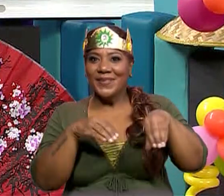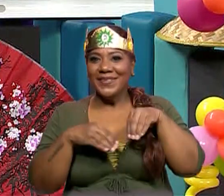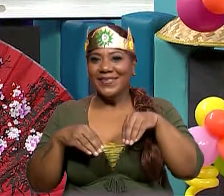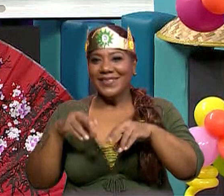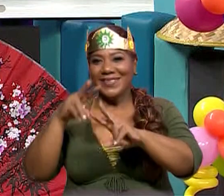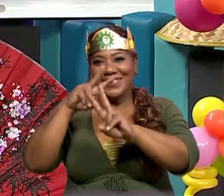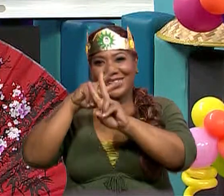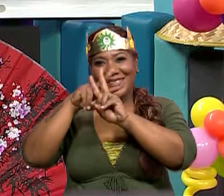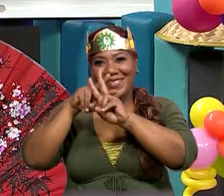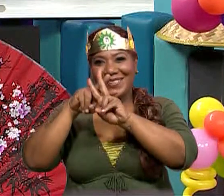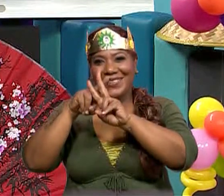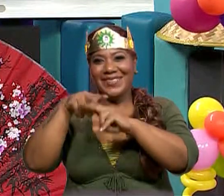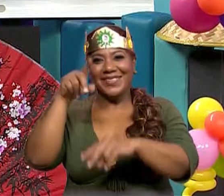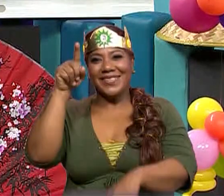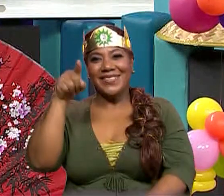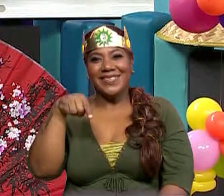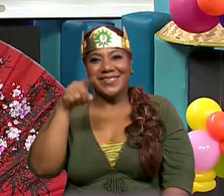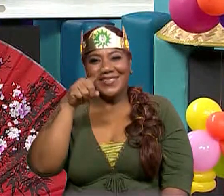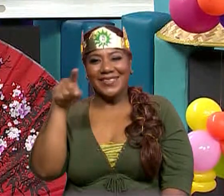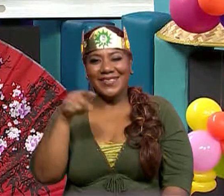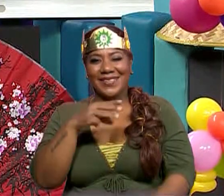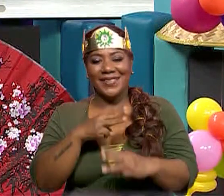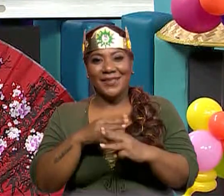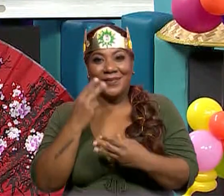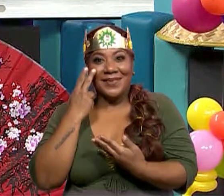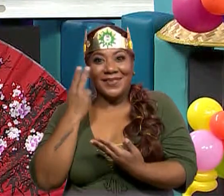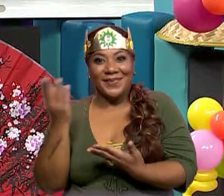la etiqueta Estrellas de Mate. Vamos a conocerlo.